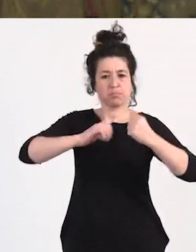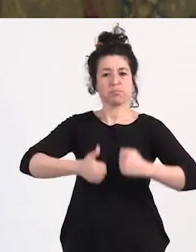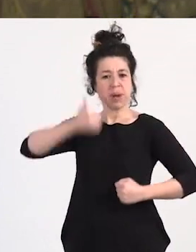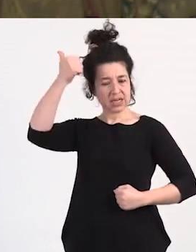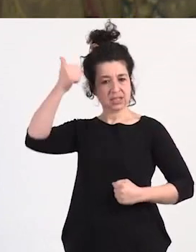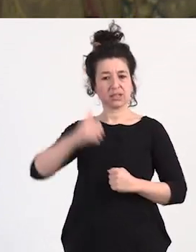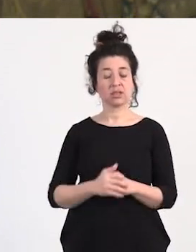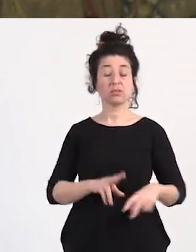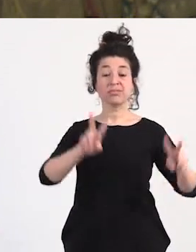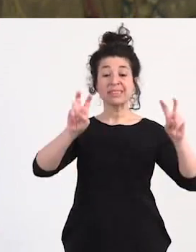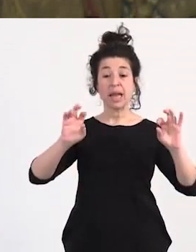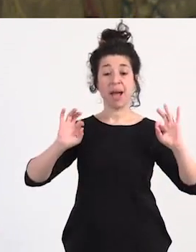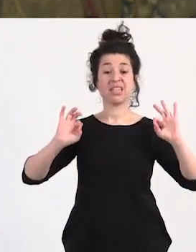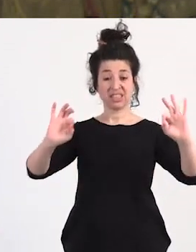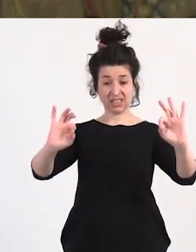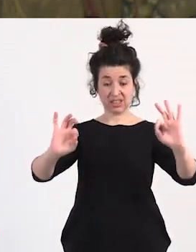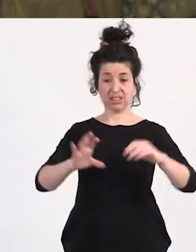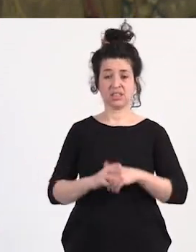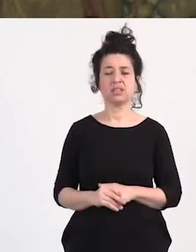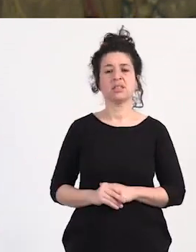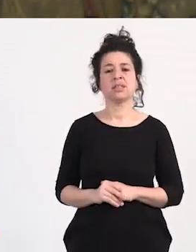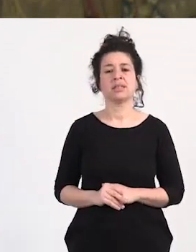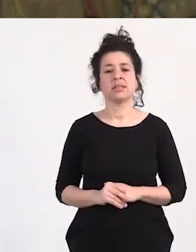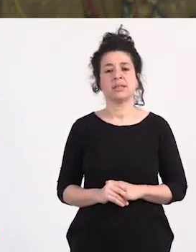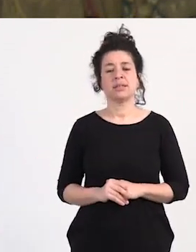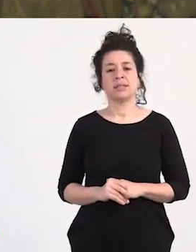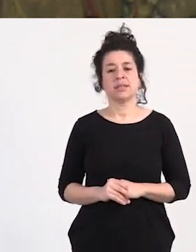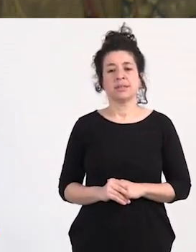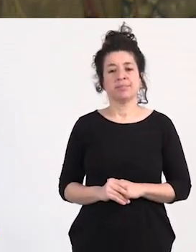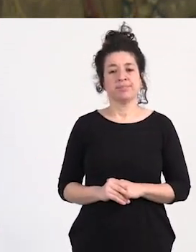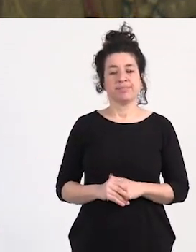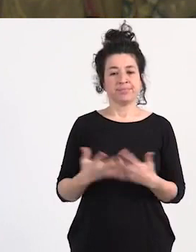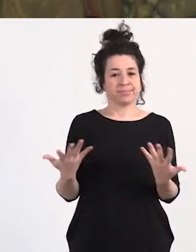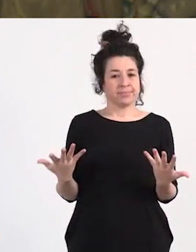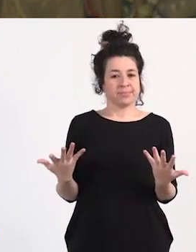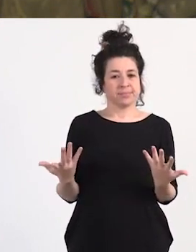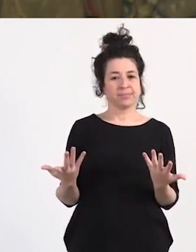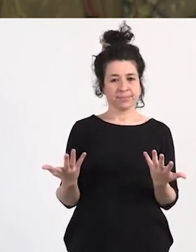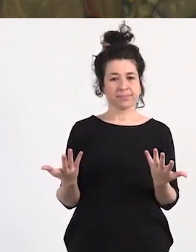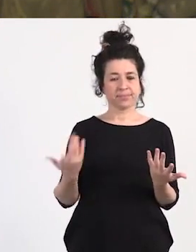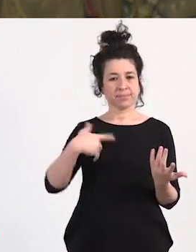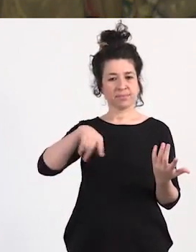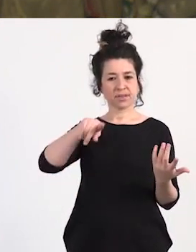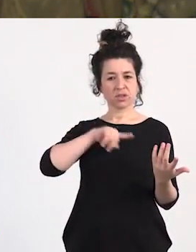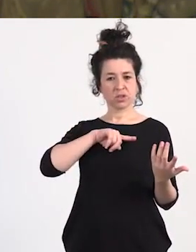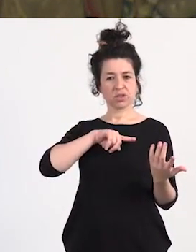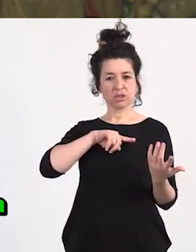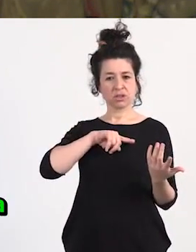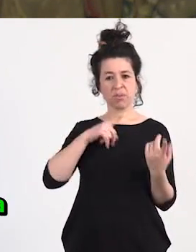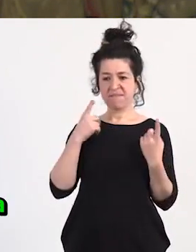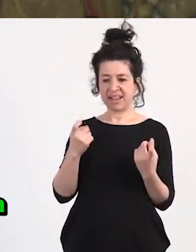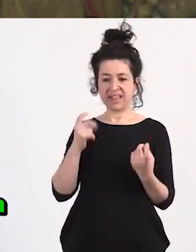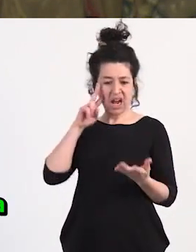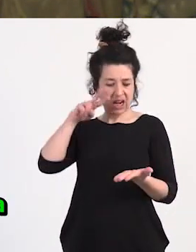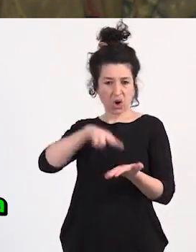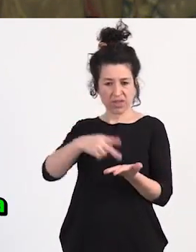es el gran tema y la falta de reconocimiento de que nosotras somos capaces de esto lo